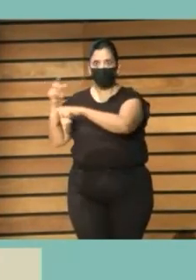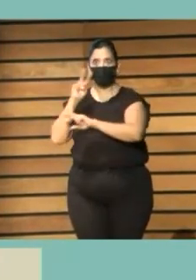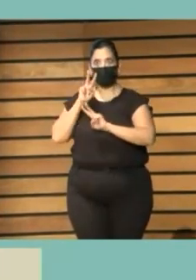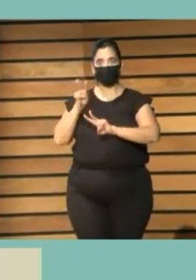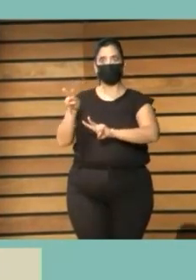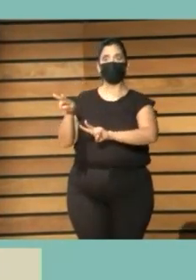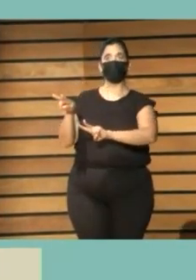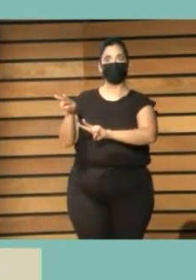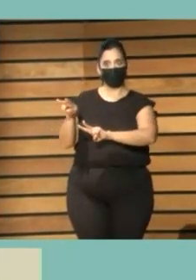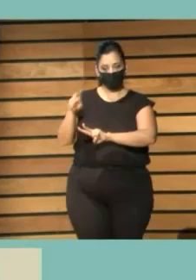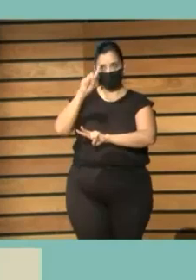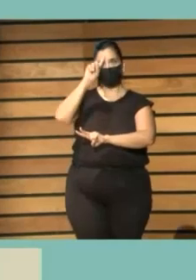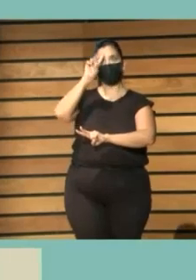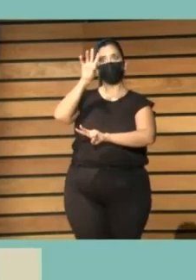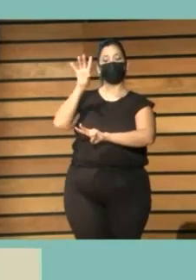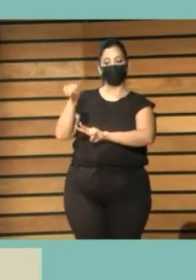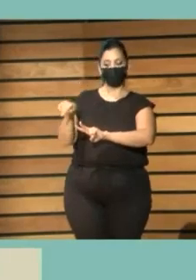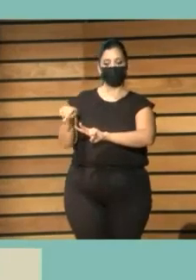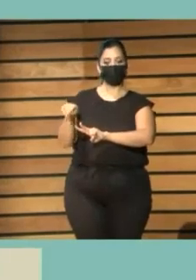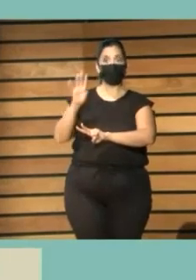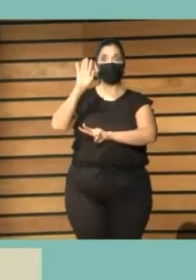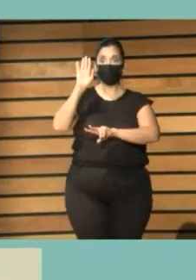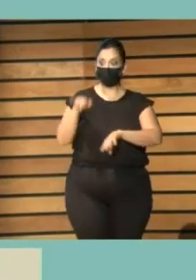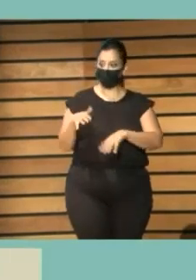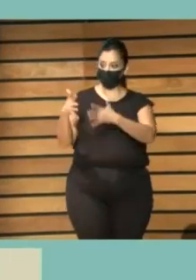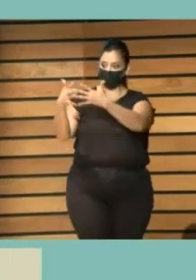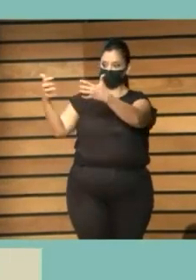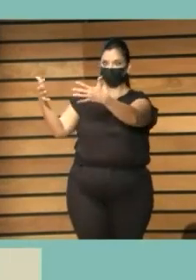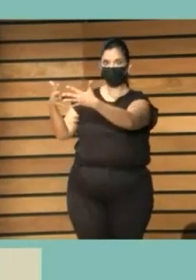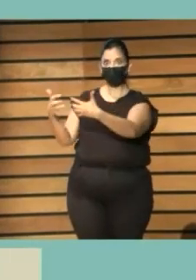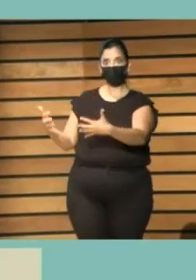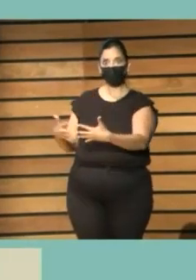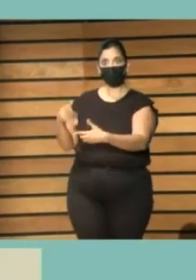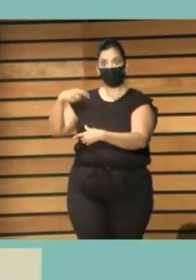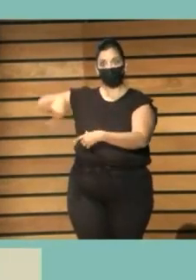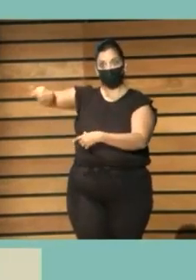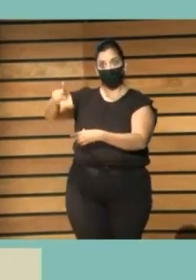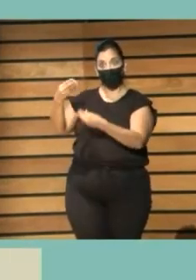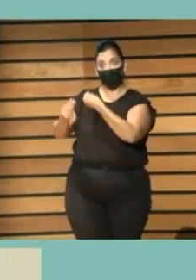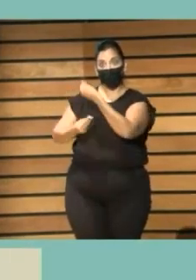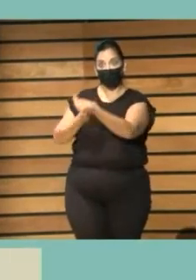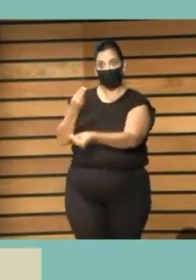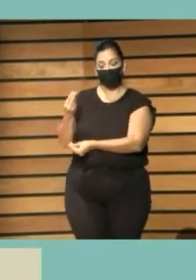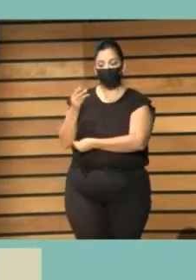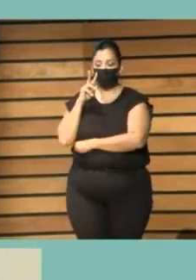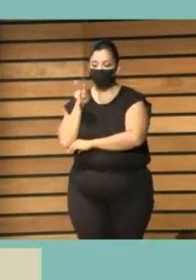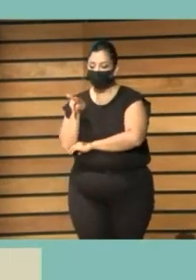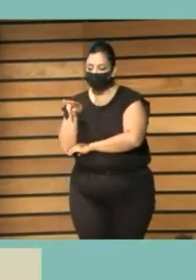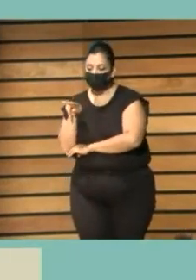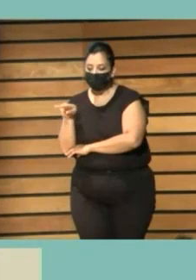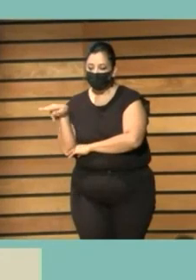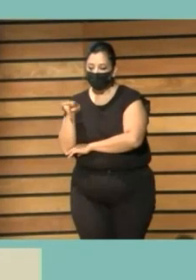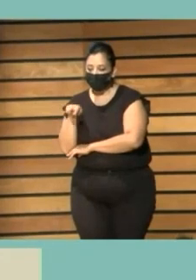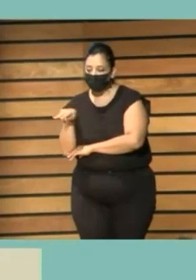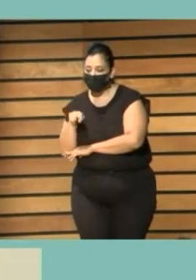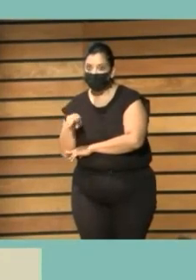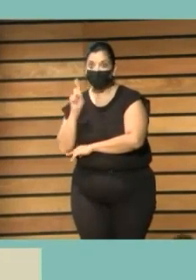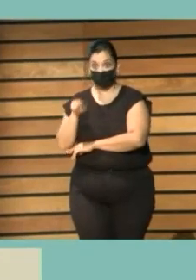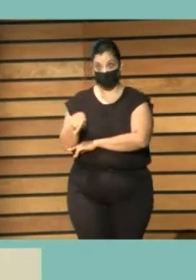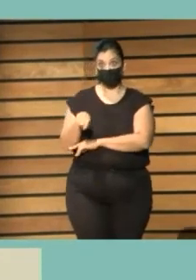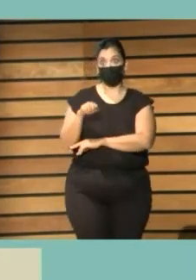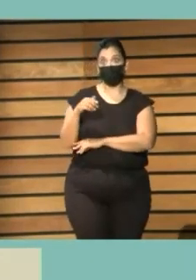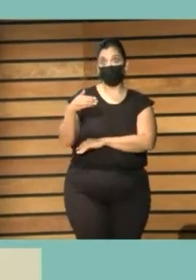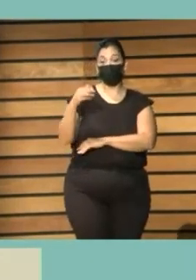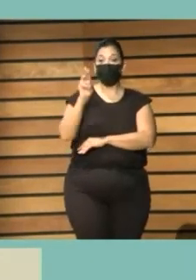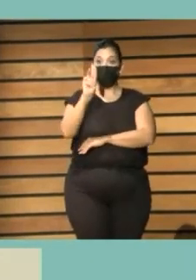analizar no solo los textos que los adolescentes hacían y también de primaria, textos de todo